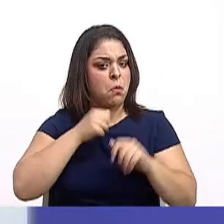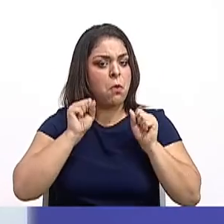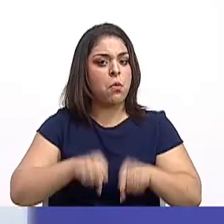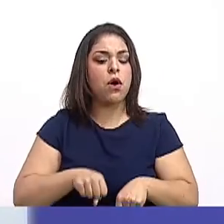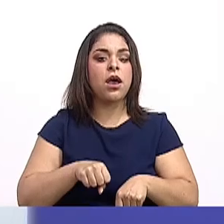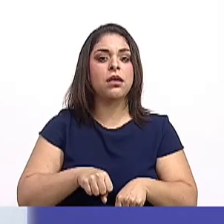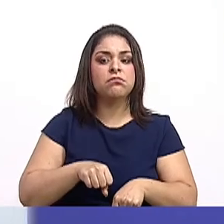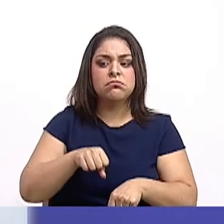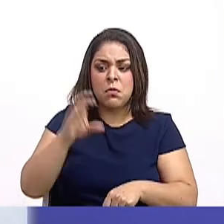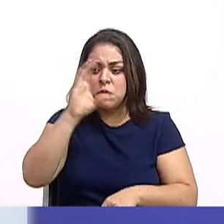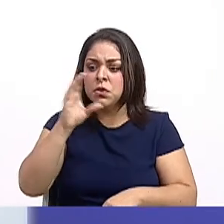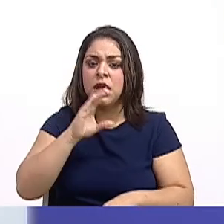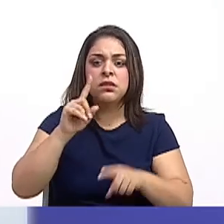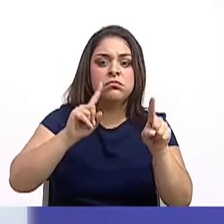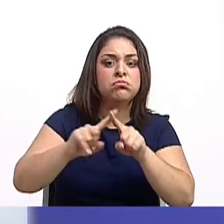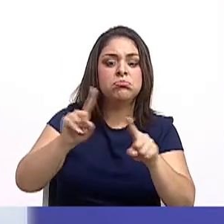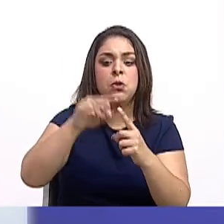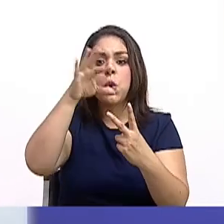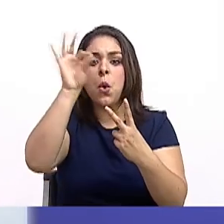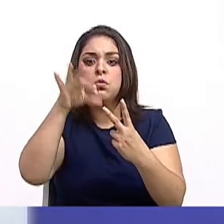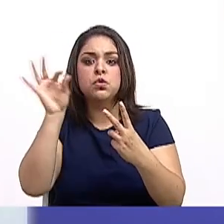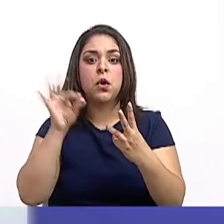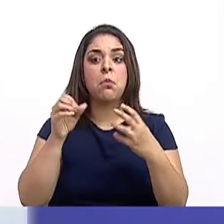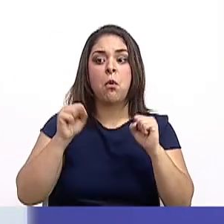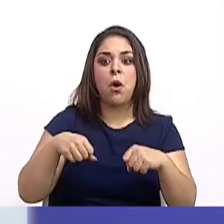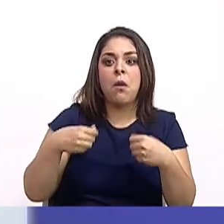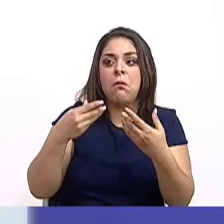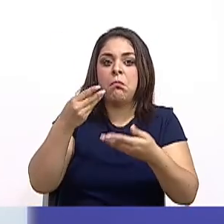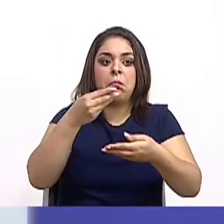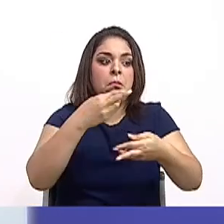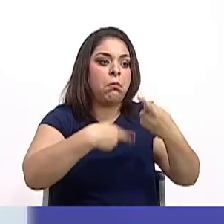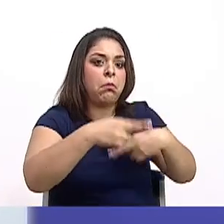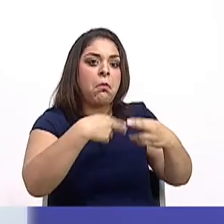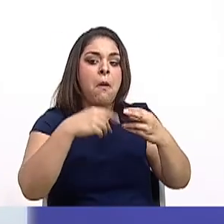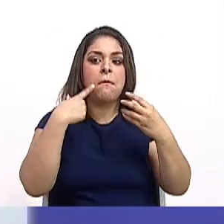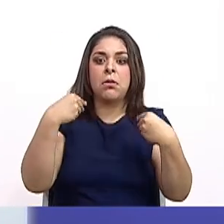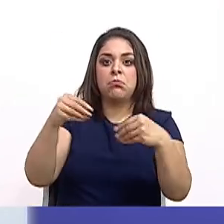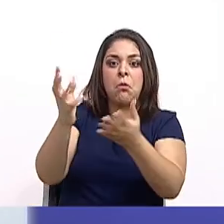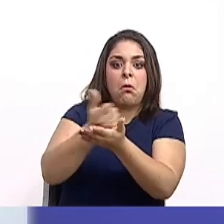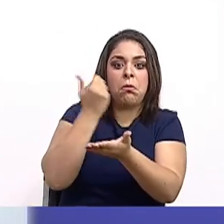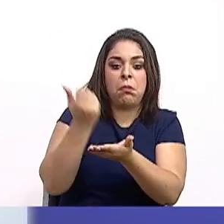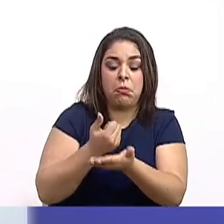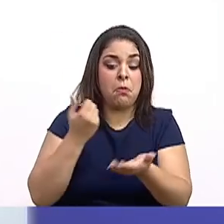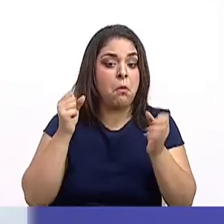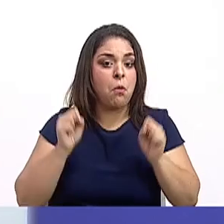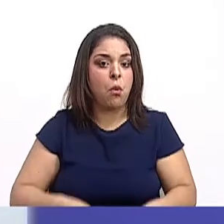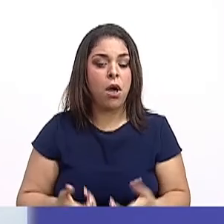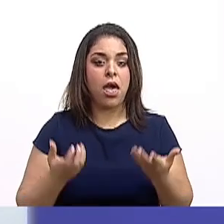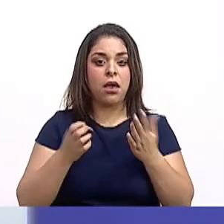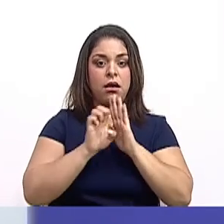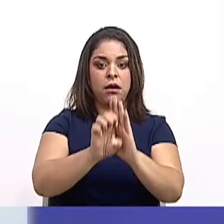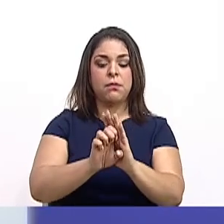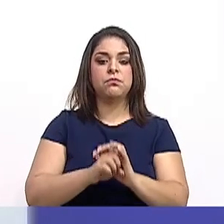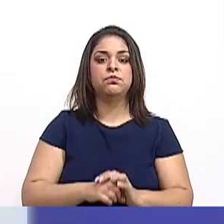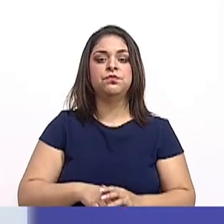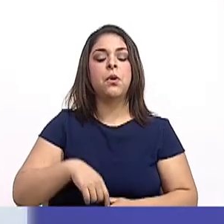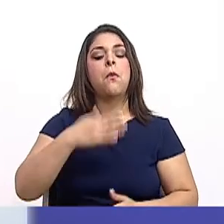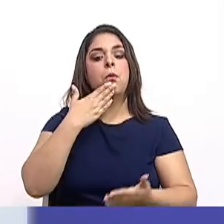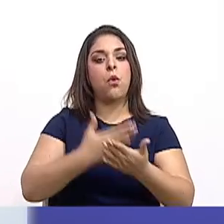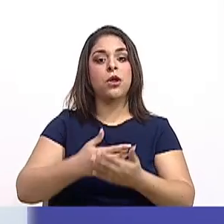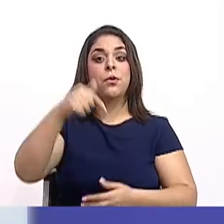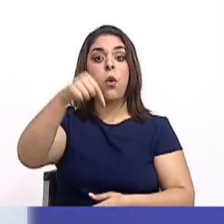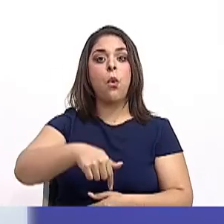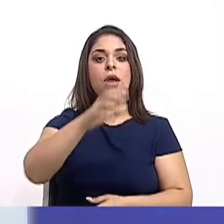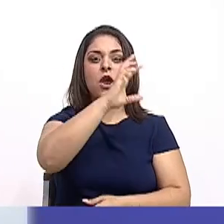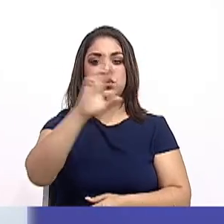diferentes opciones que les genere un ingreso para que lo tomen en cuenta. A ver, ¿qué hemos visto hoy? Como en Costa Rica tenemos